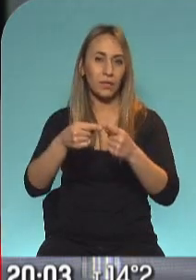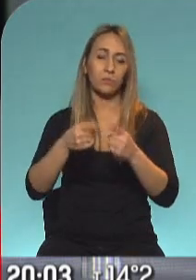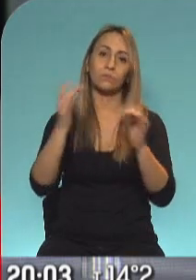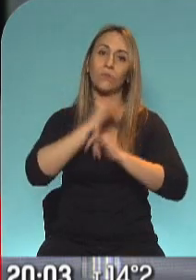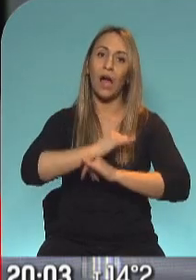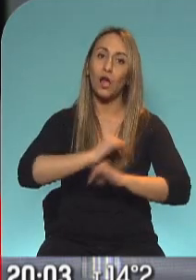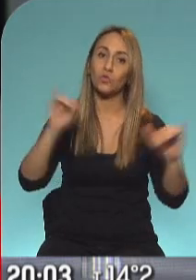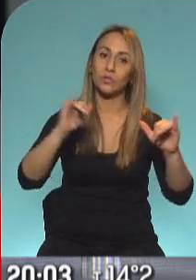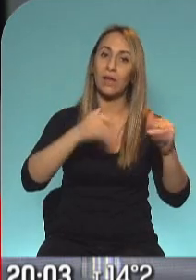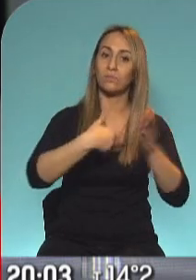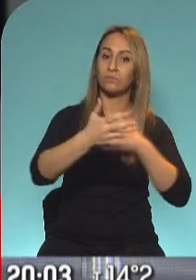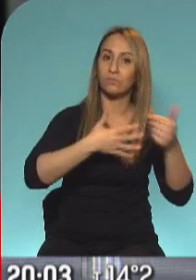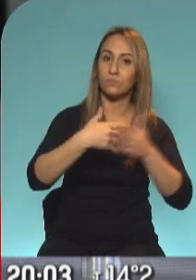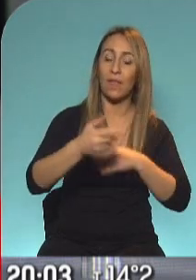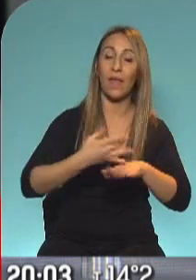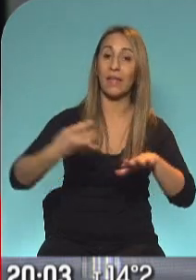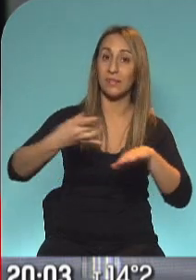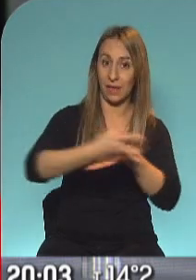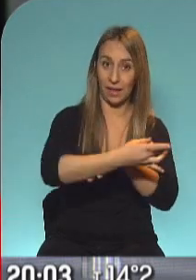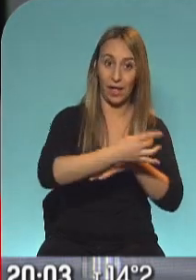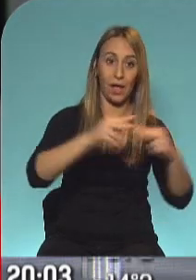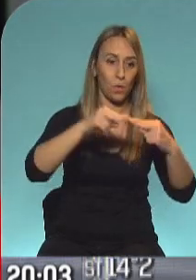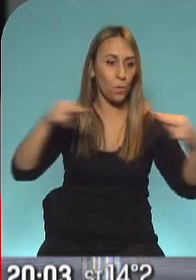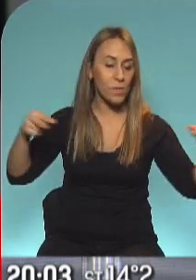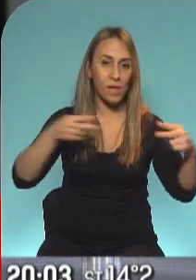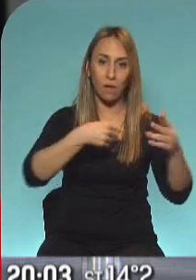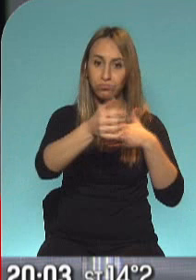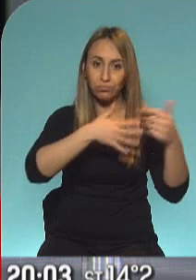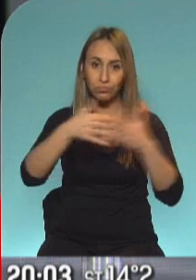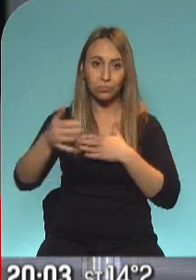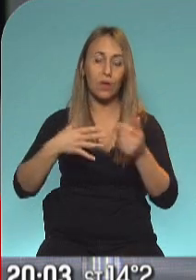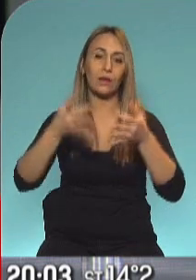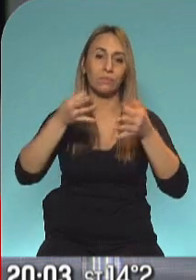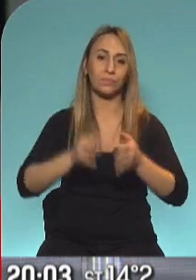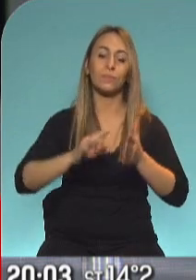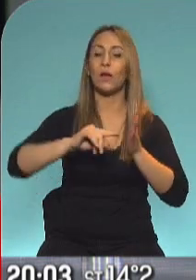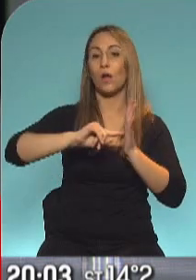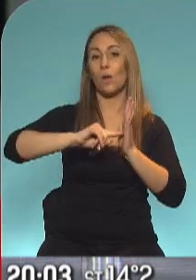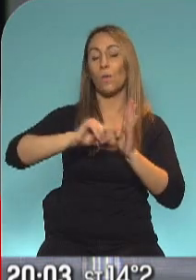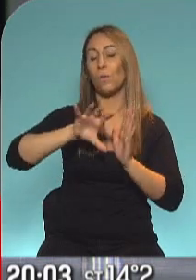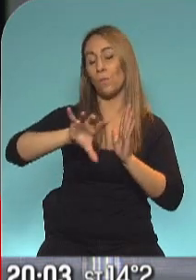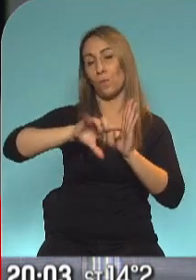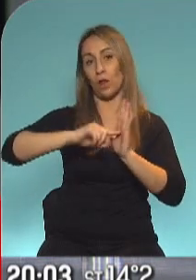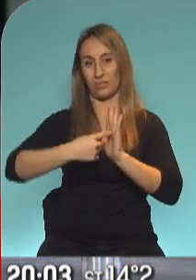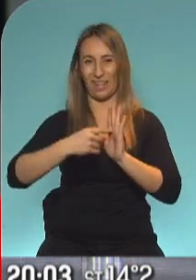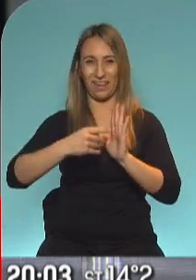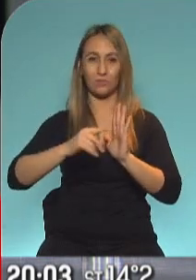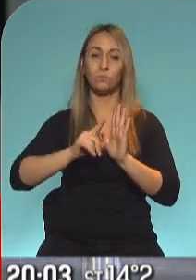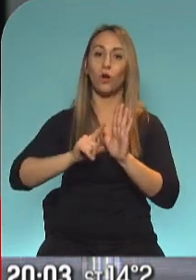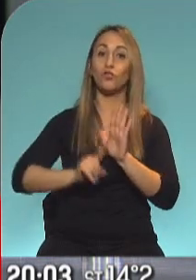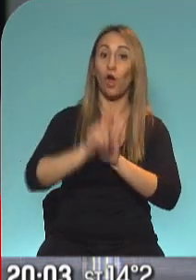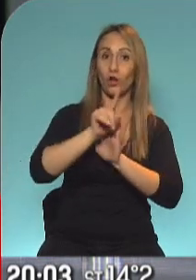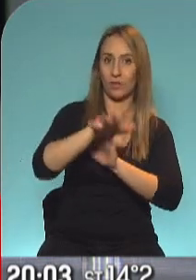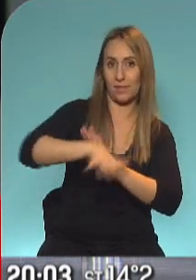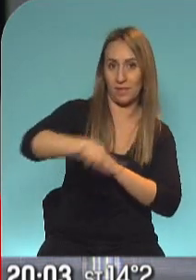infraestructura ferroviaria para algunos municipios del norte del conurbano, podemos decir. Ambos temas están conectados,